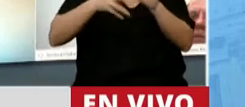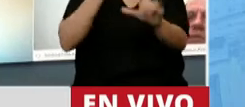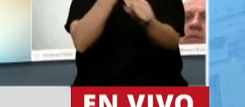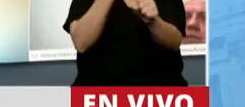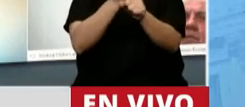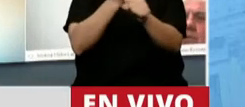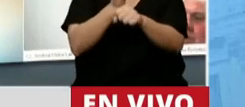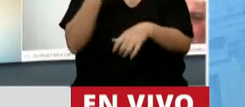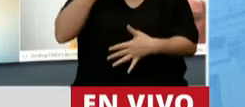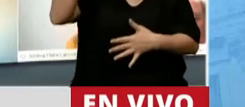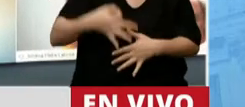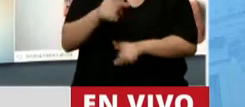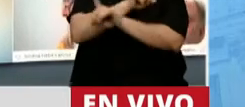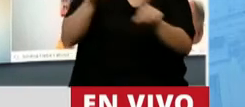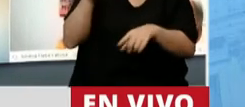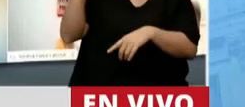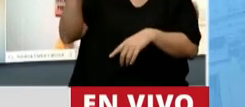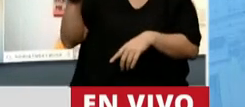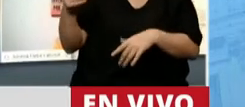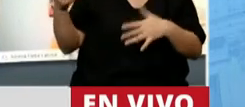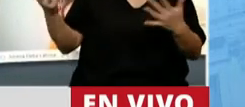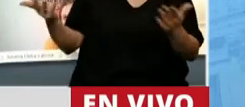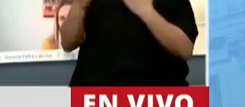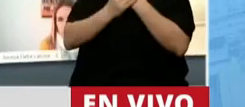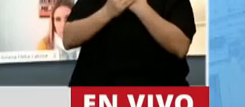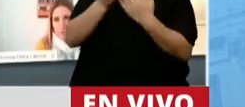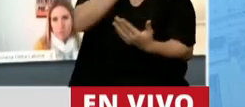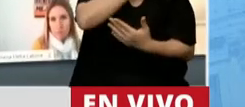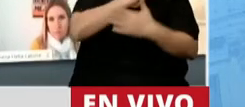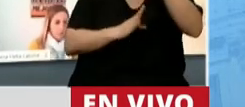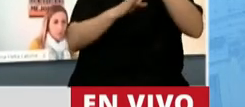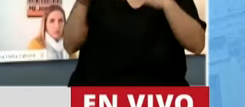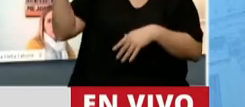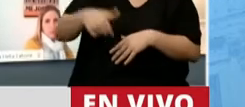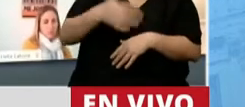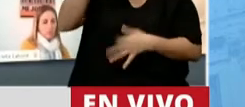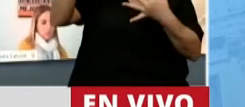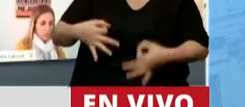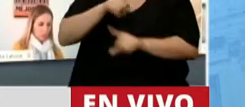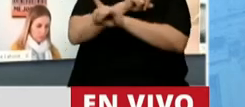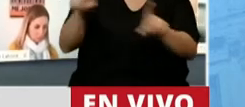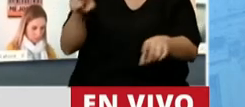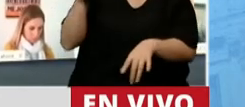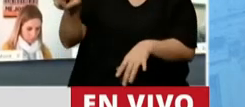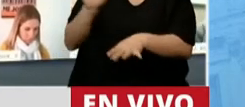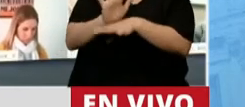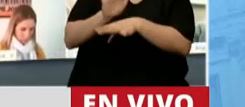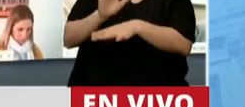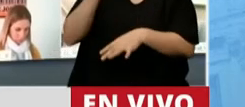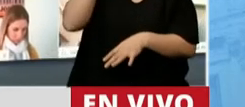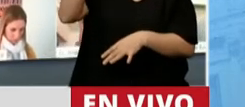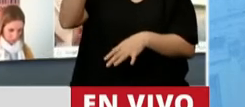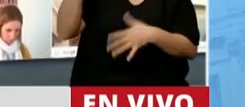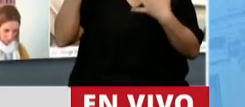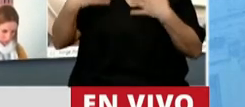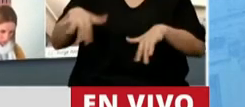el incumplimiento del ministro de jefe de Gabinete ha sido categórica y sin